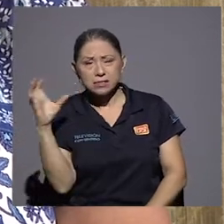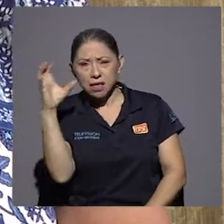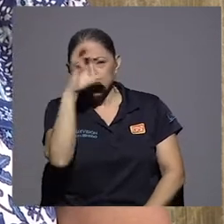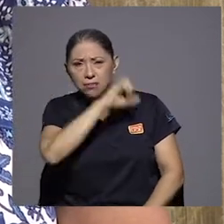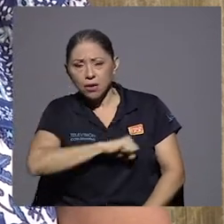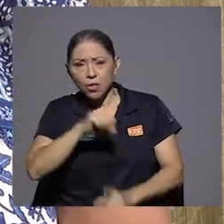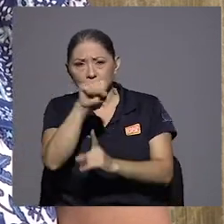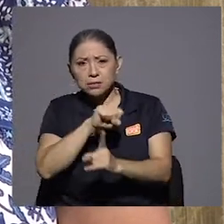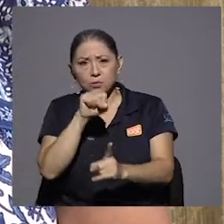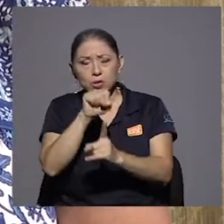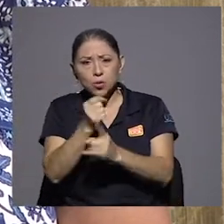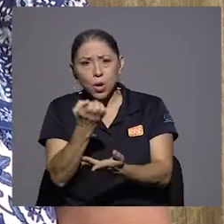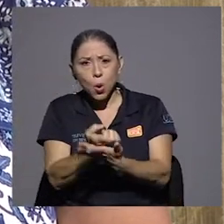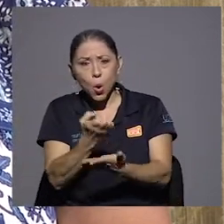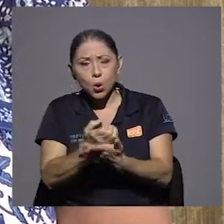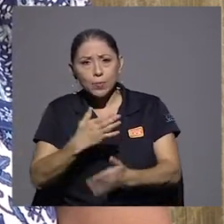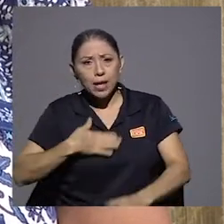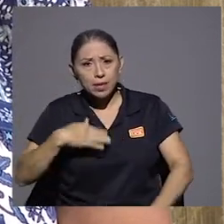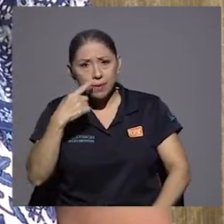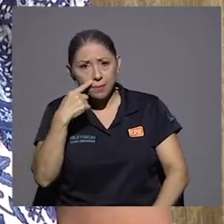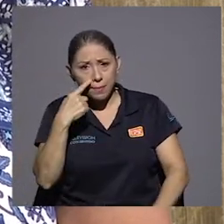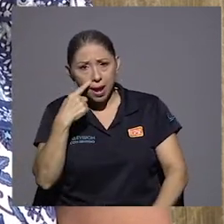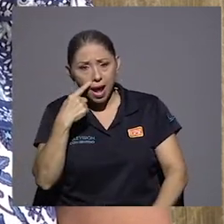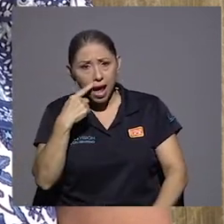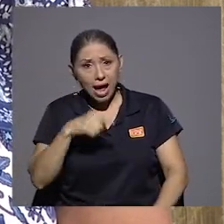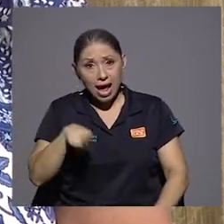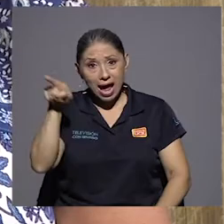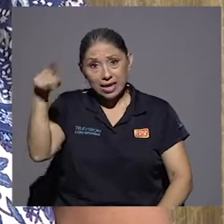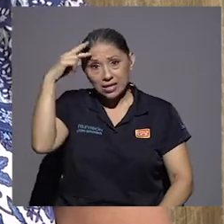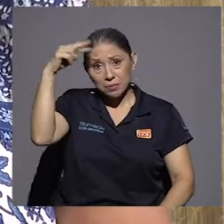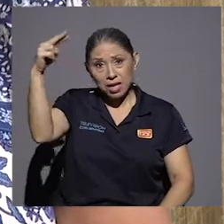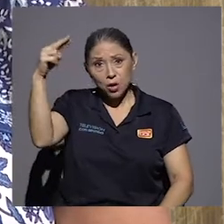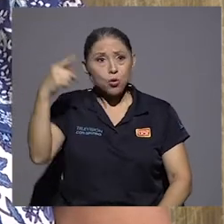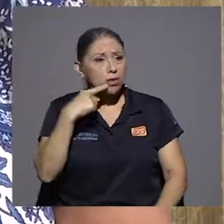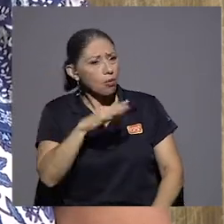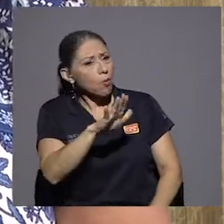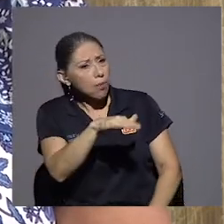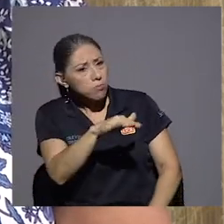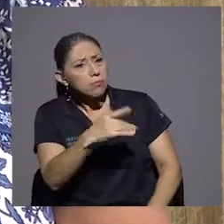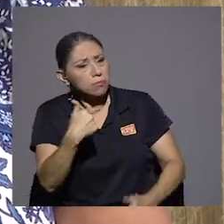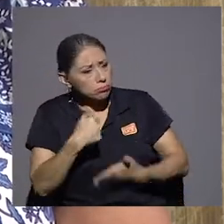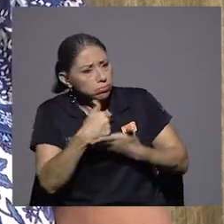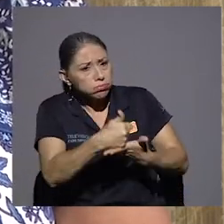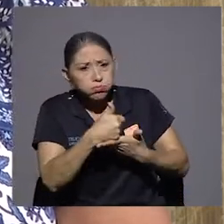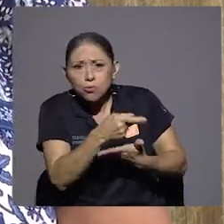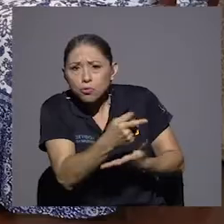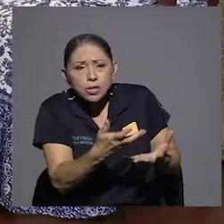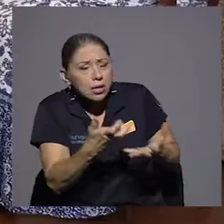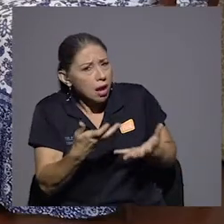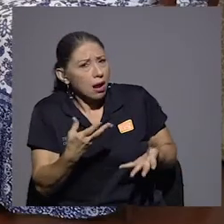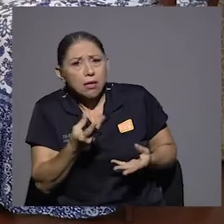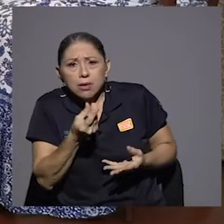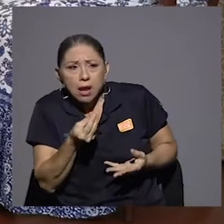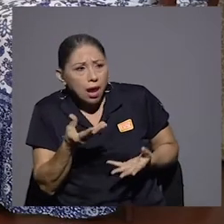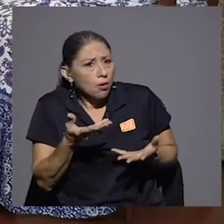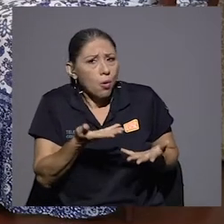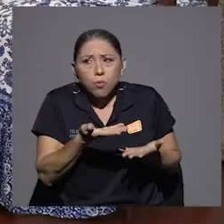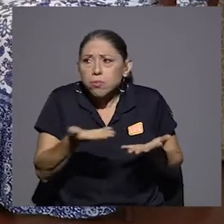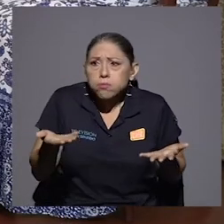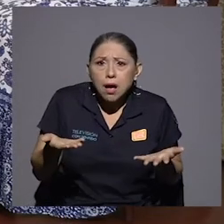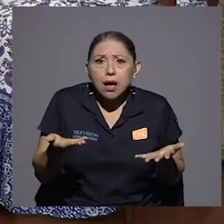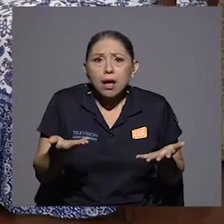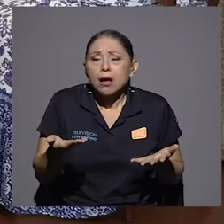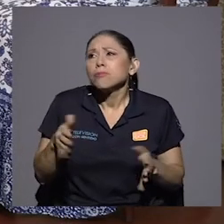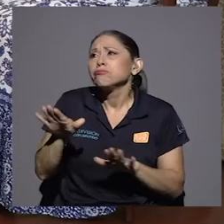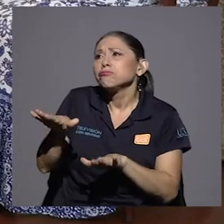papá, entonces le ofreció lo que él quisiera, dinero, propiedades, lo que él quería. Y papá le dijo, mire, yo soy